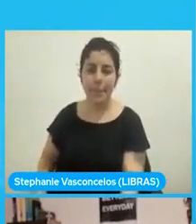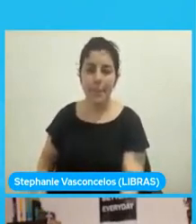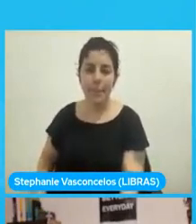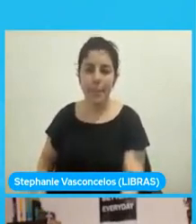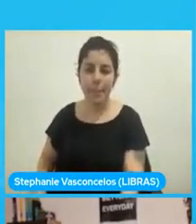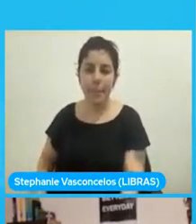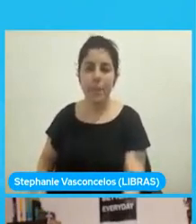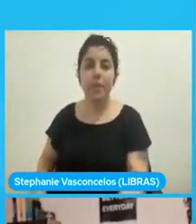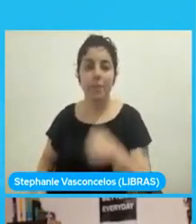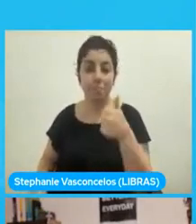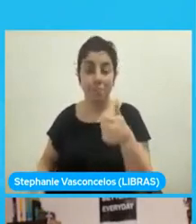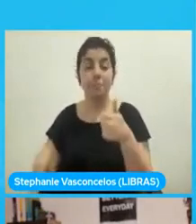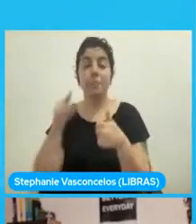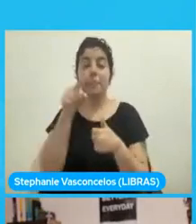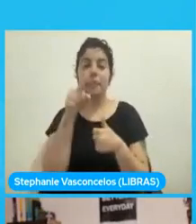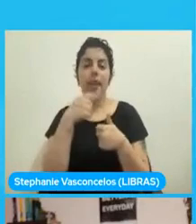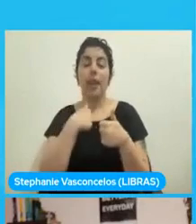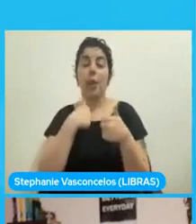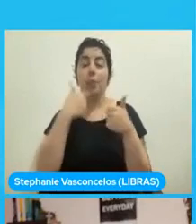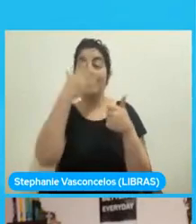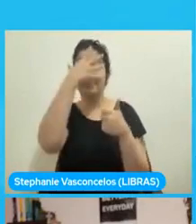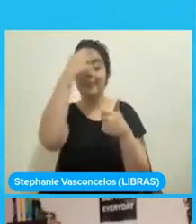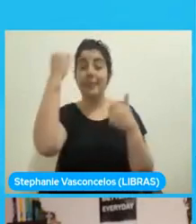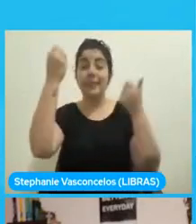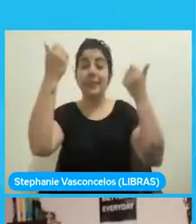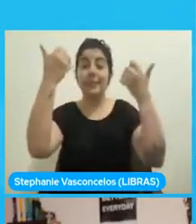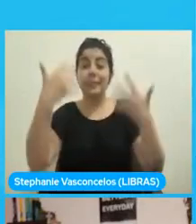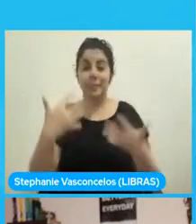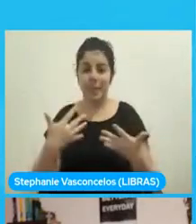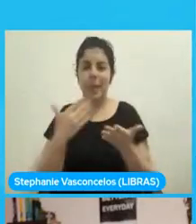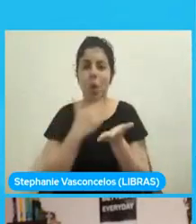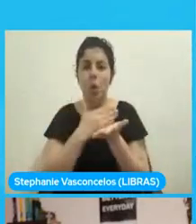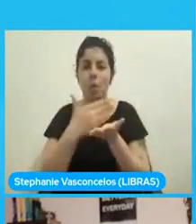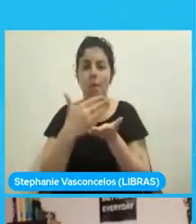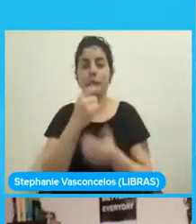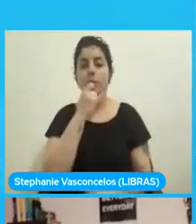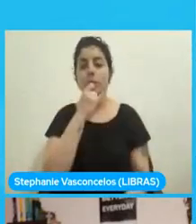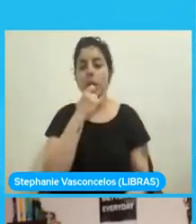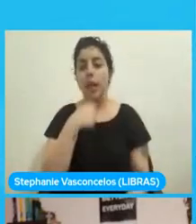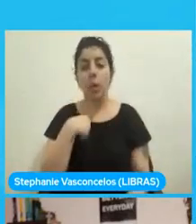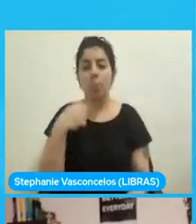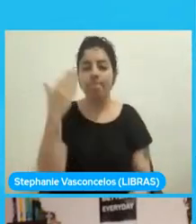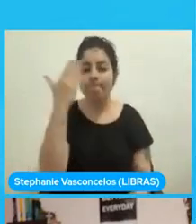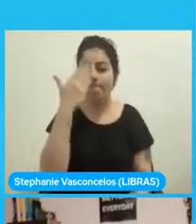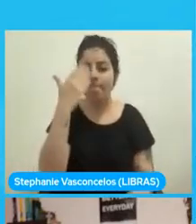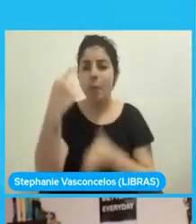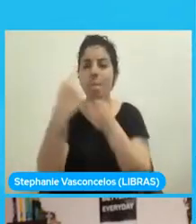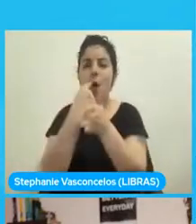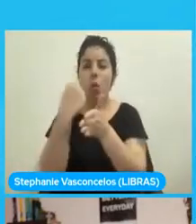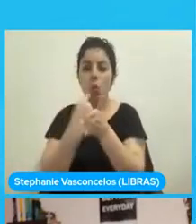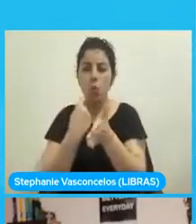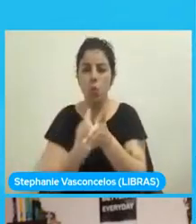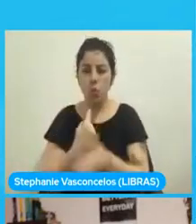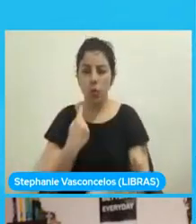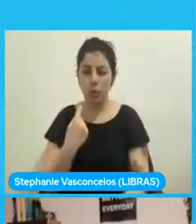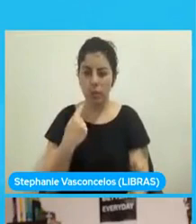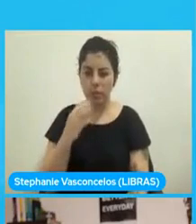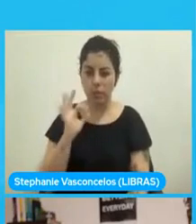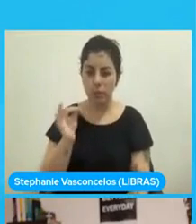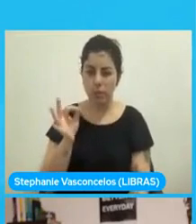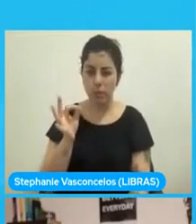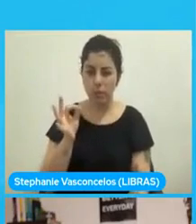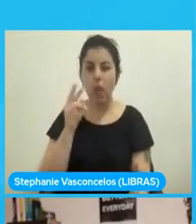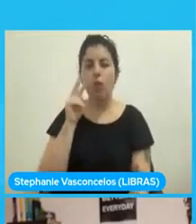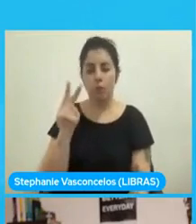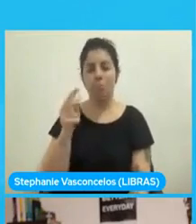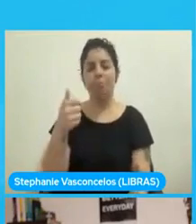Algo que no especifique desde el inicio. No tengo acceso a las preguntas. Yo creo que sí. Creo que sí.